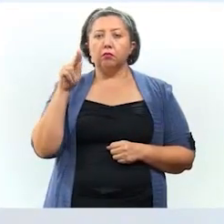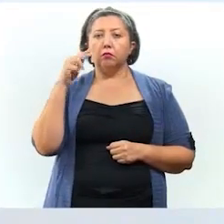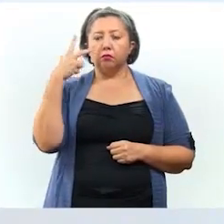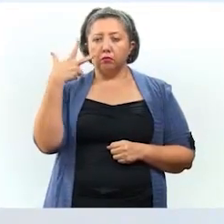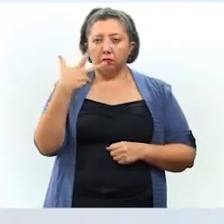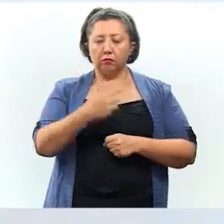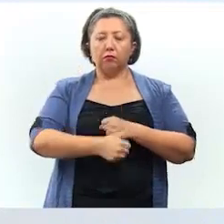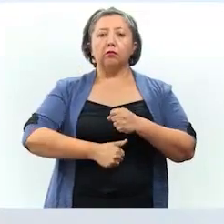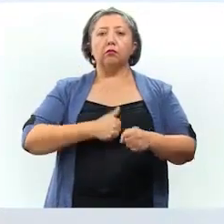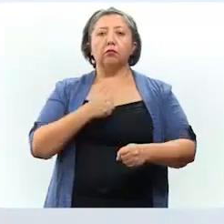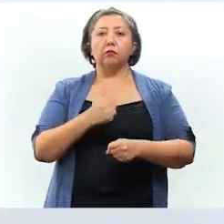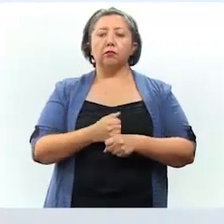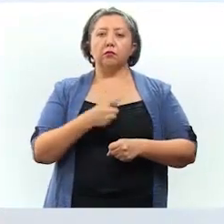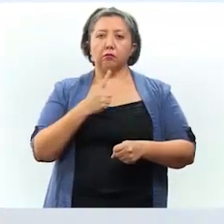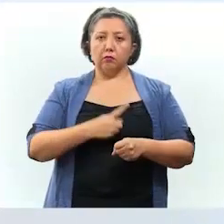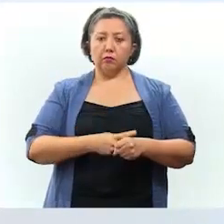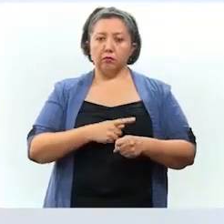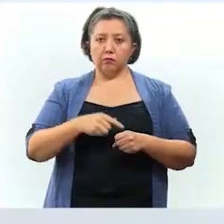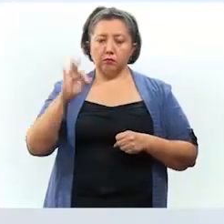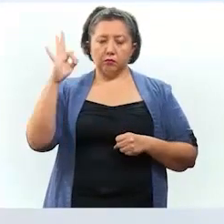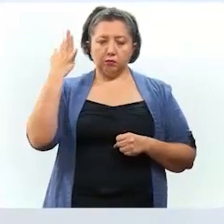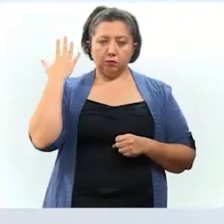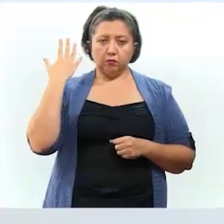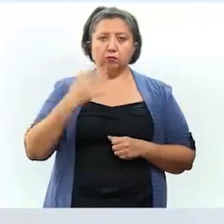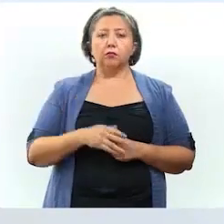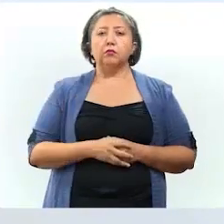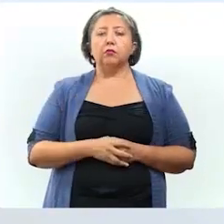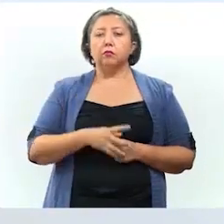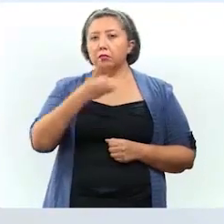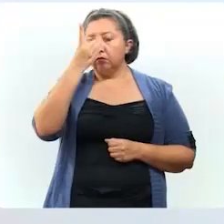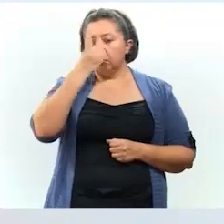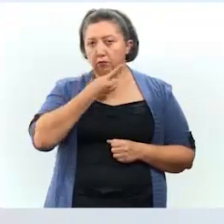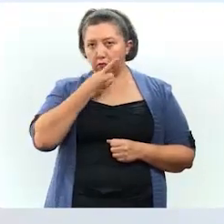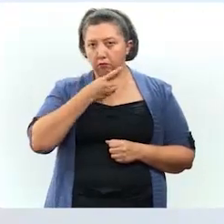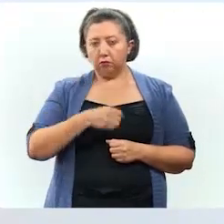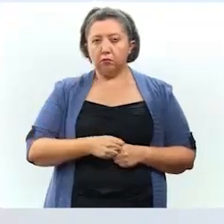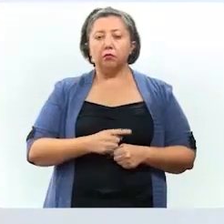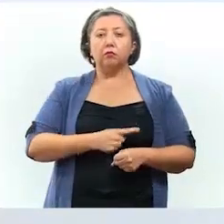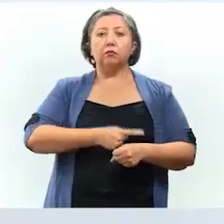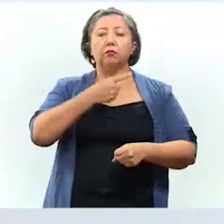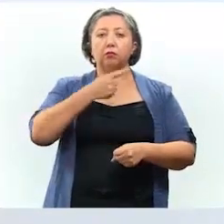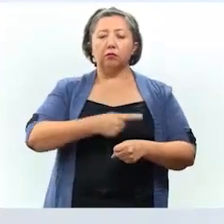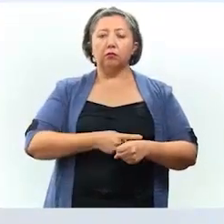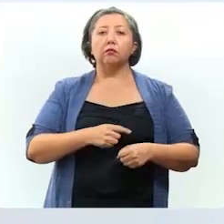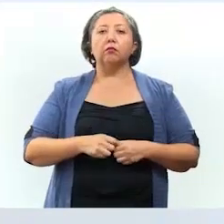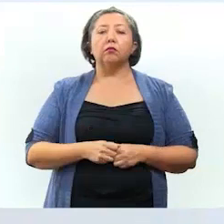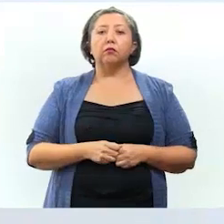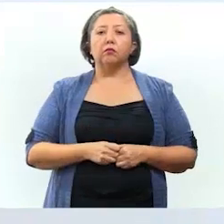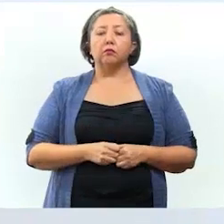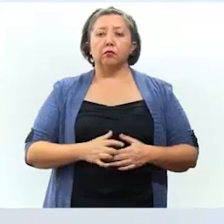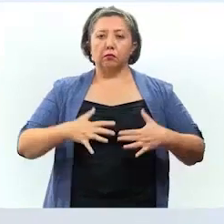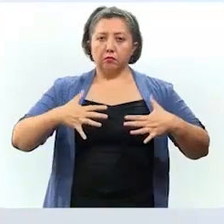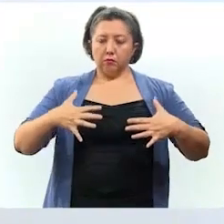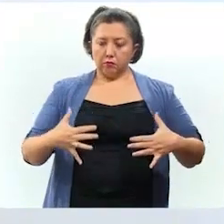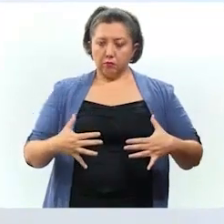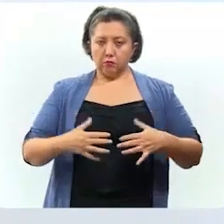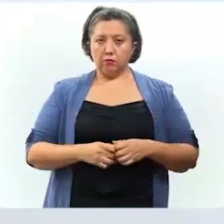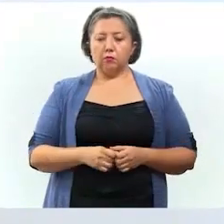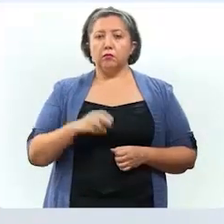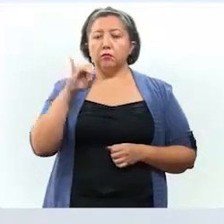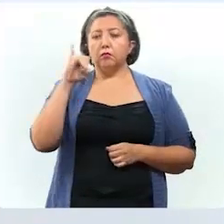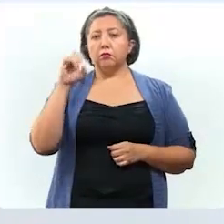ochenta y ocho años. Sus principales enfermedades fueron diabetes, hipertensión arterial, obesidad,